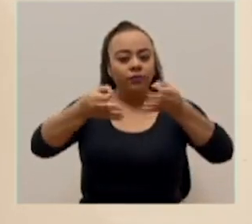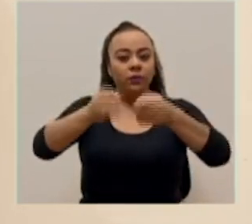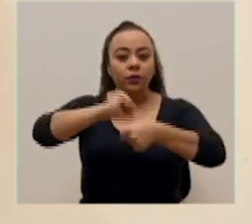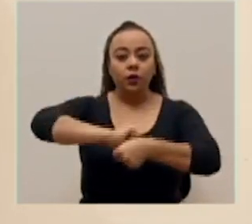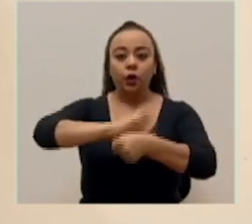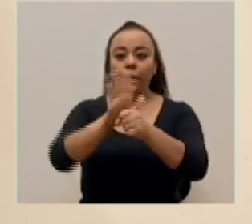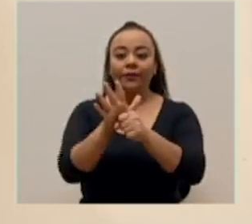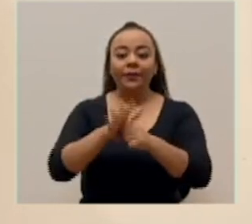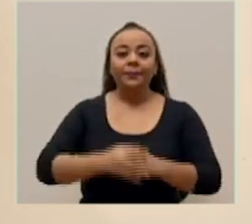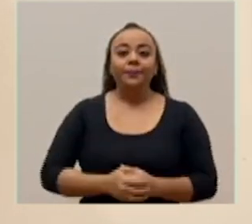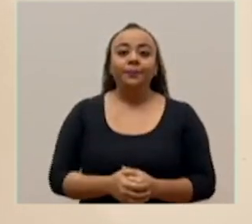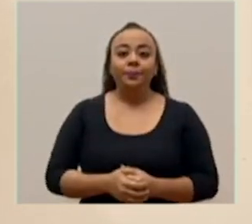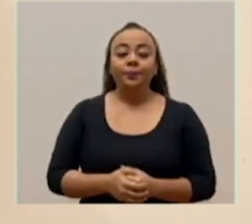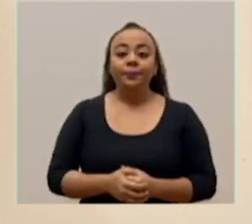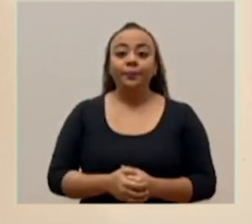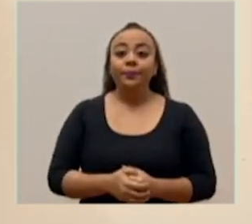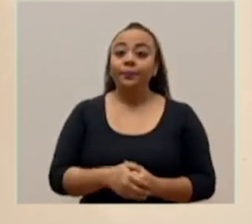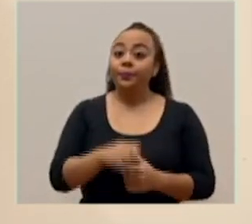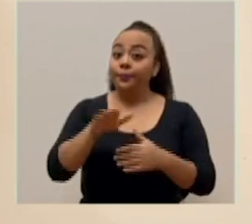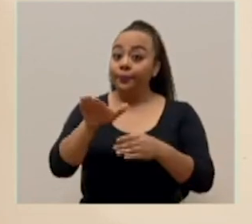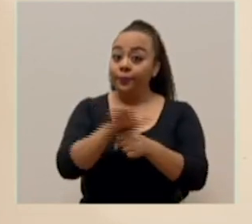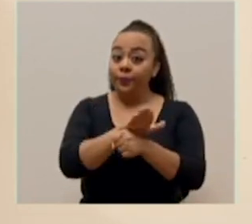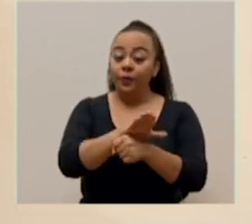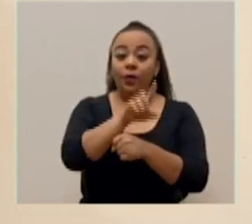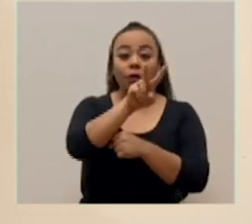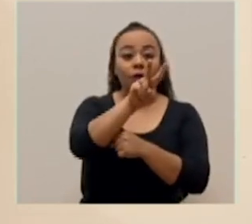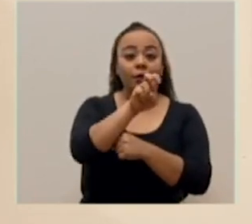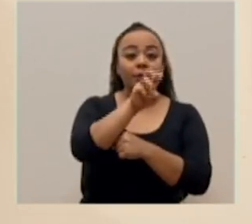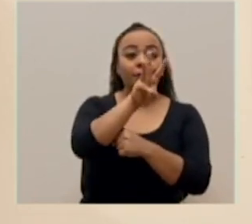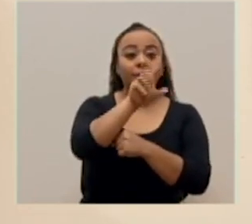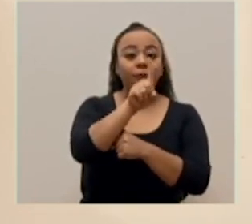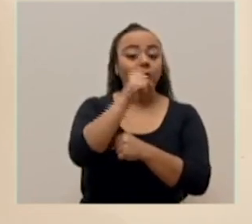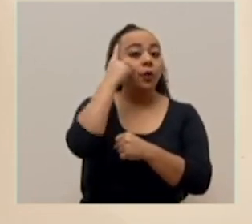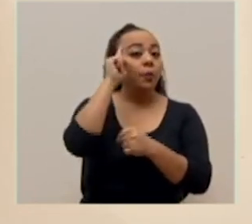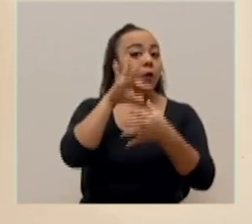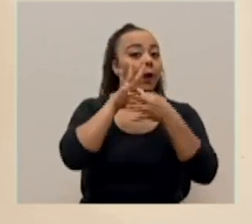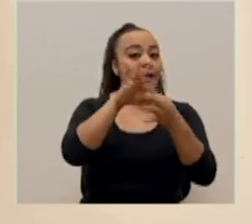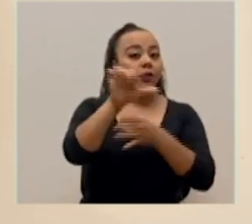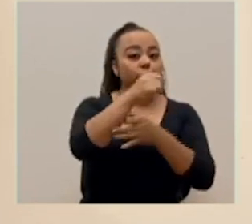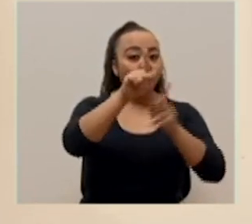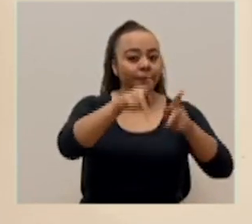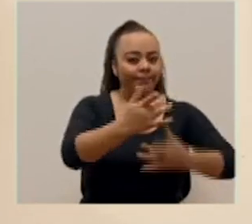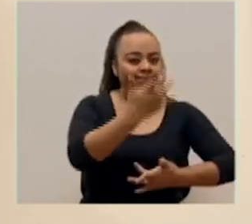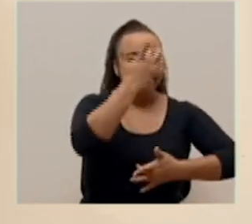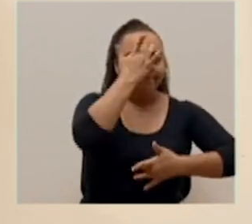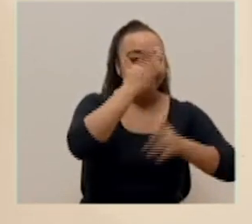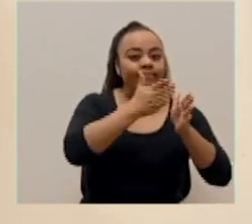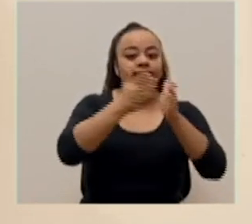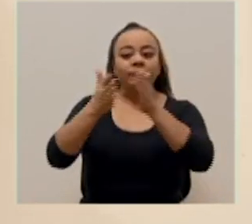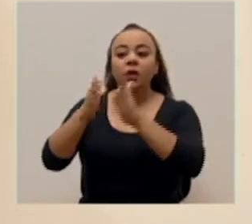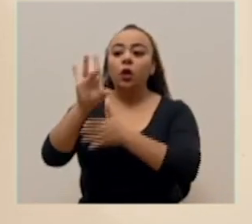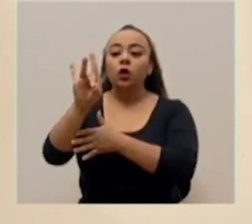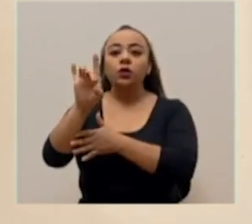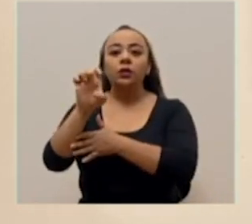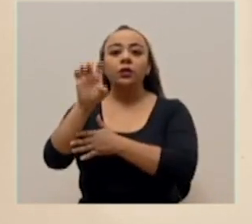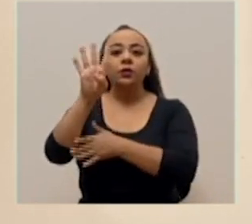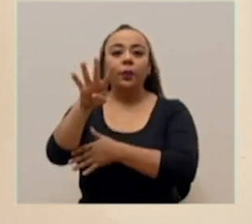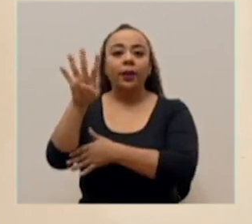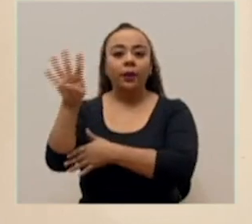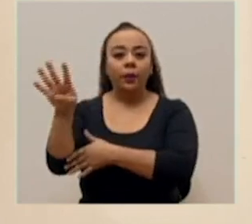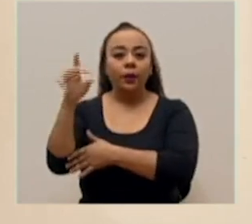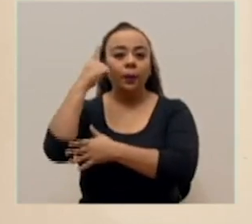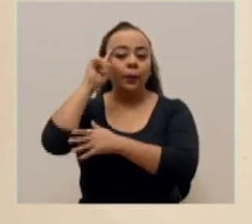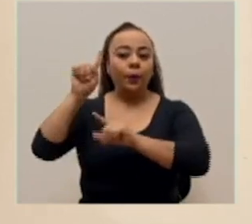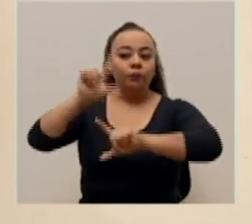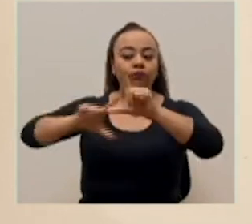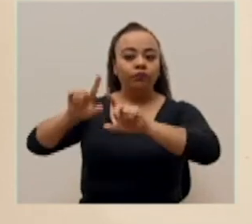-19, de los cuales 261 son por nexo epidemiológico y 844 son